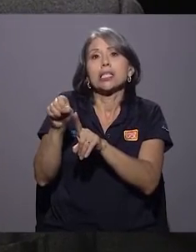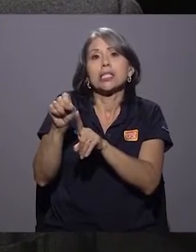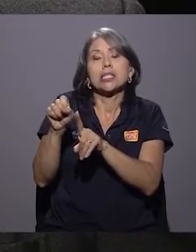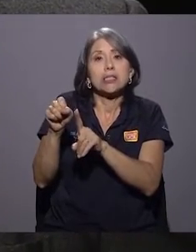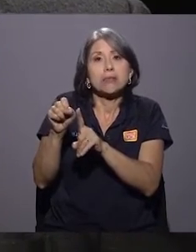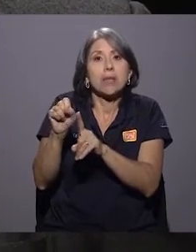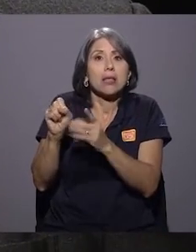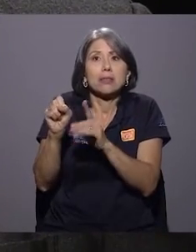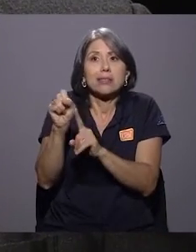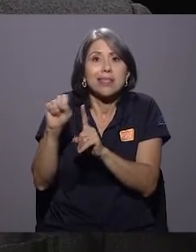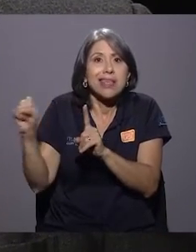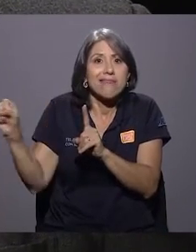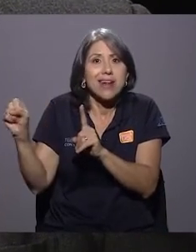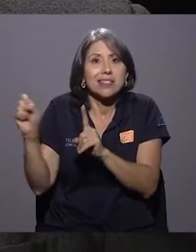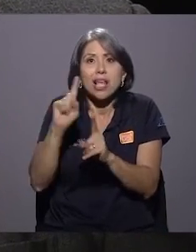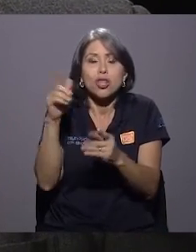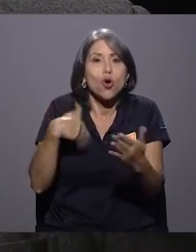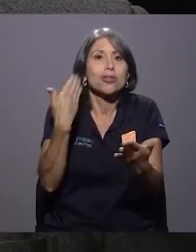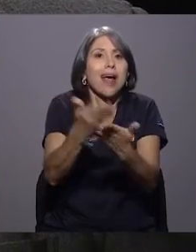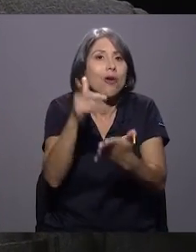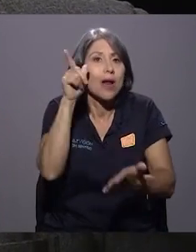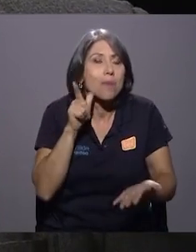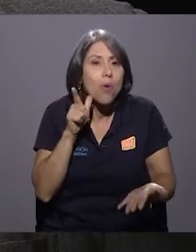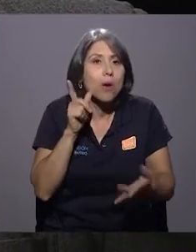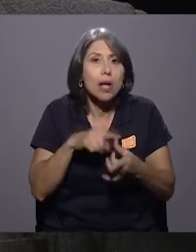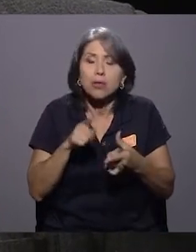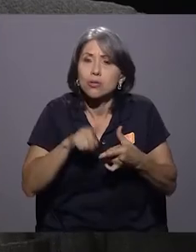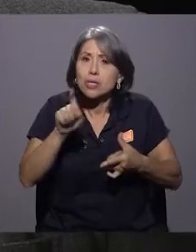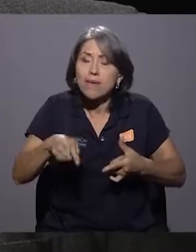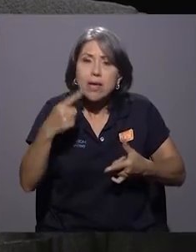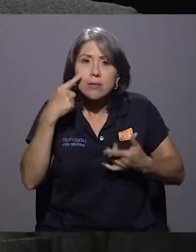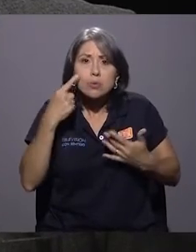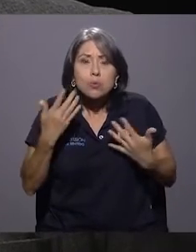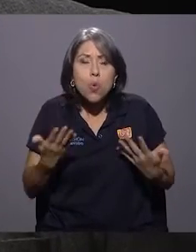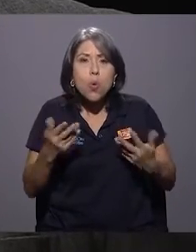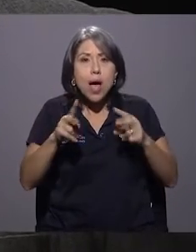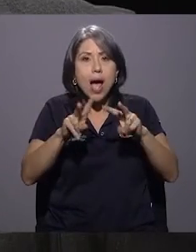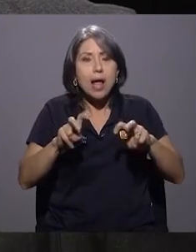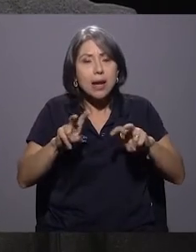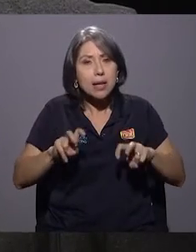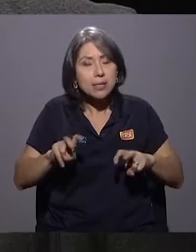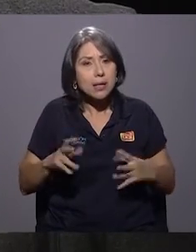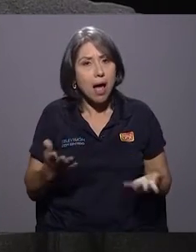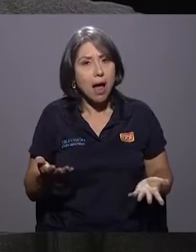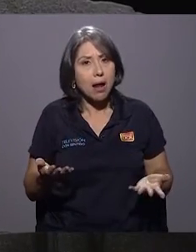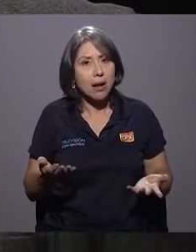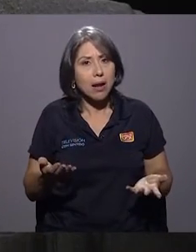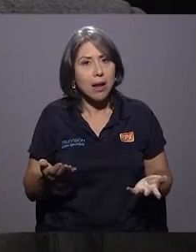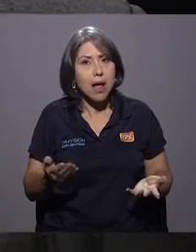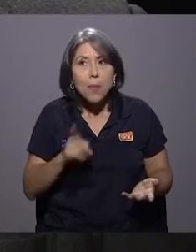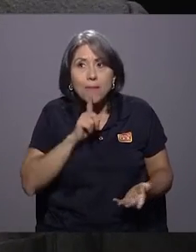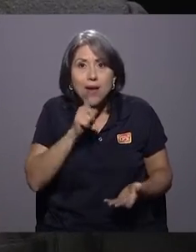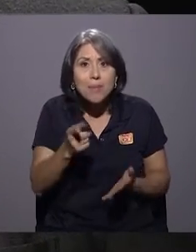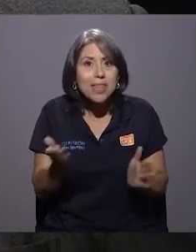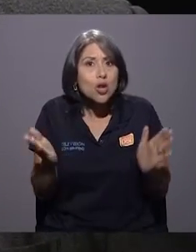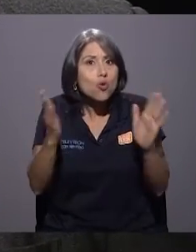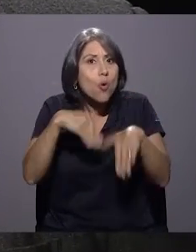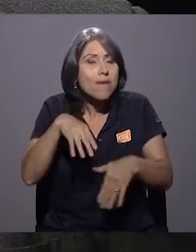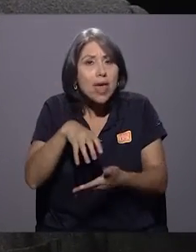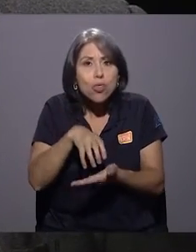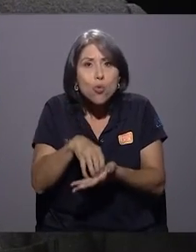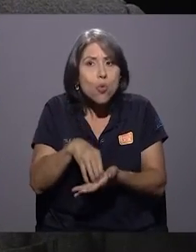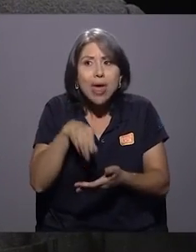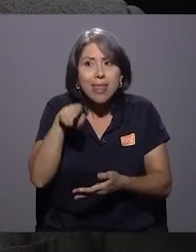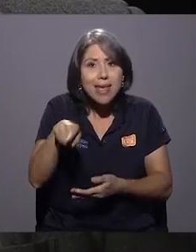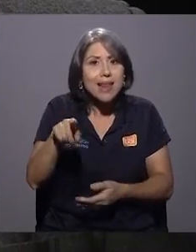es algo digno de analizar, ¿verdad? Porque localmente hablando, no había duda de que se iba a ganar,